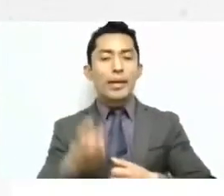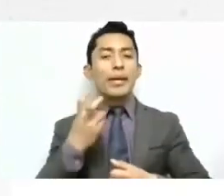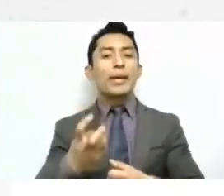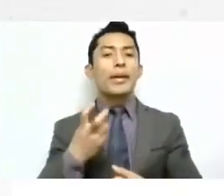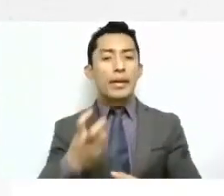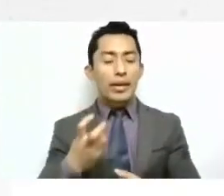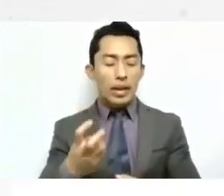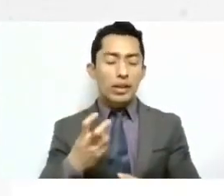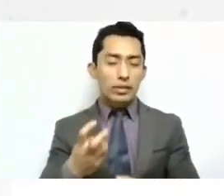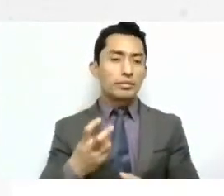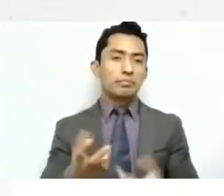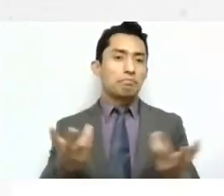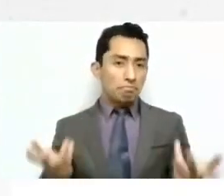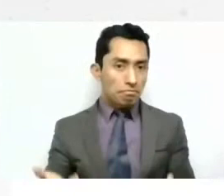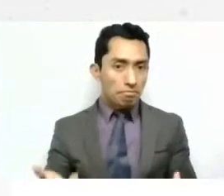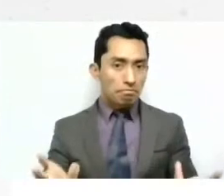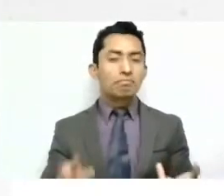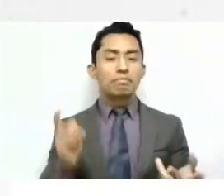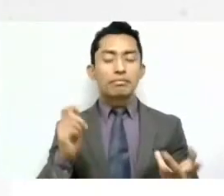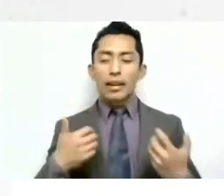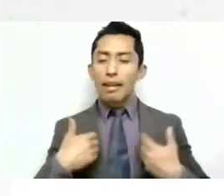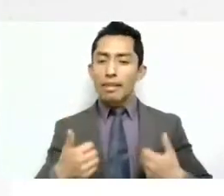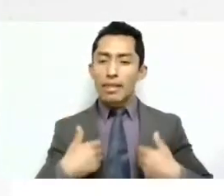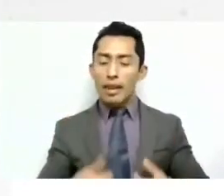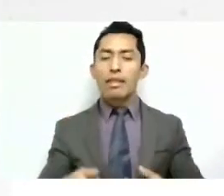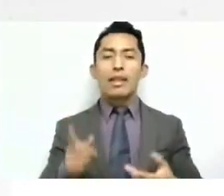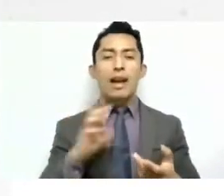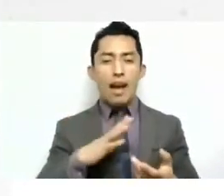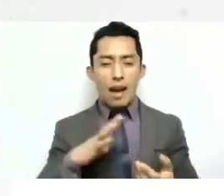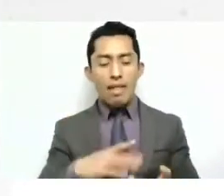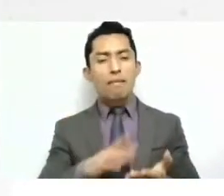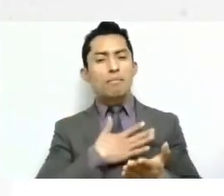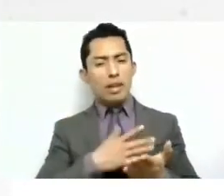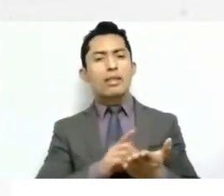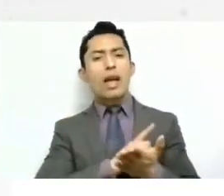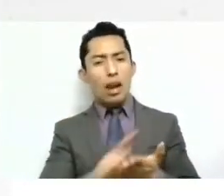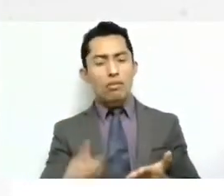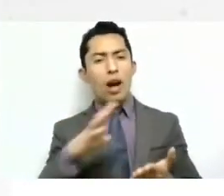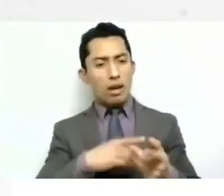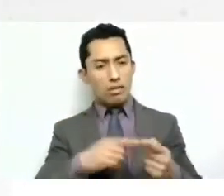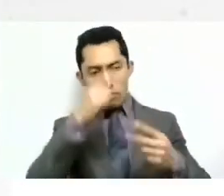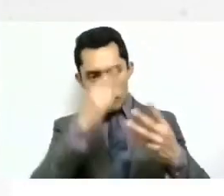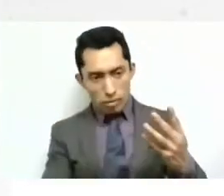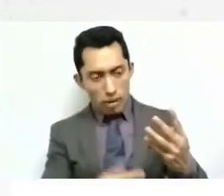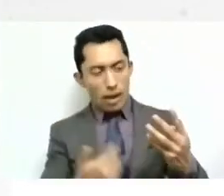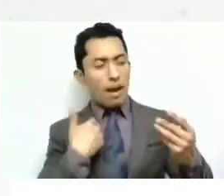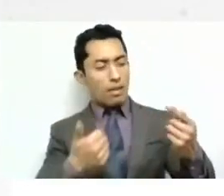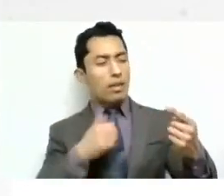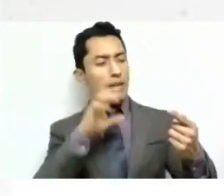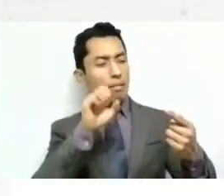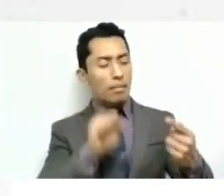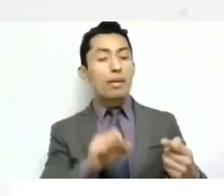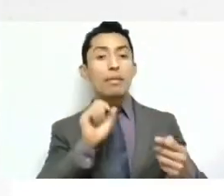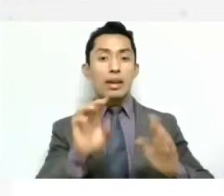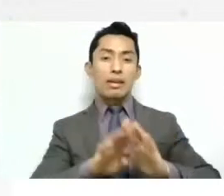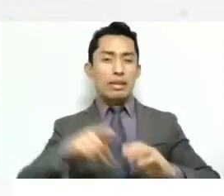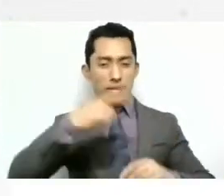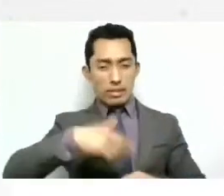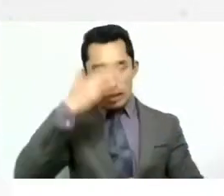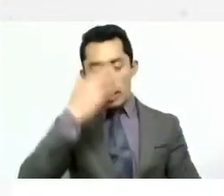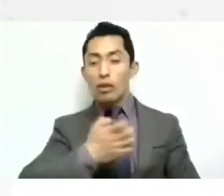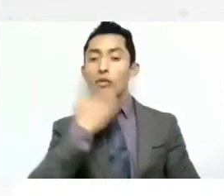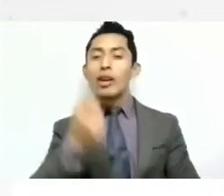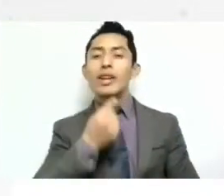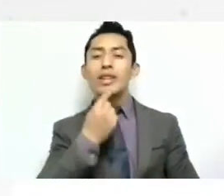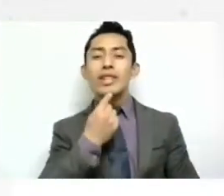comprensión de cada uno de estos derechos que tenemos. Las guarderías, como les decía, pues han sido